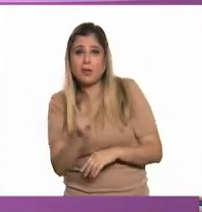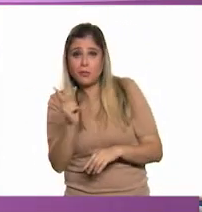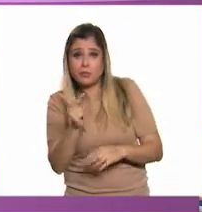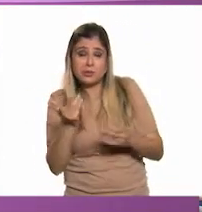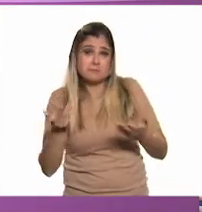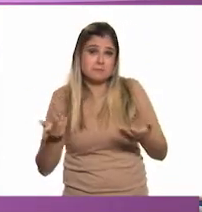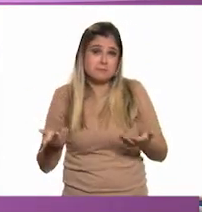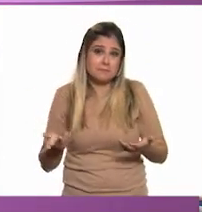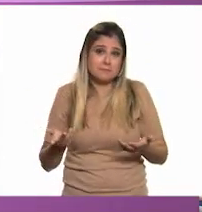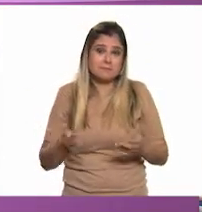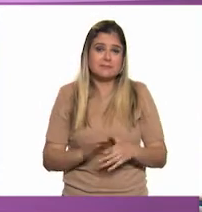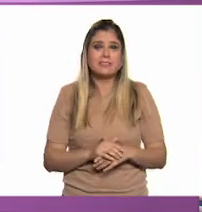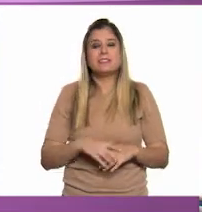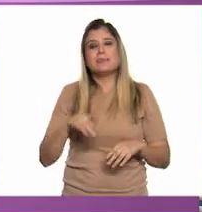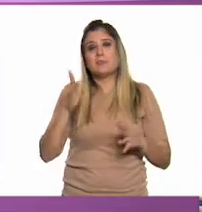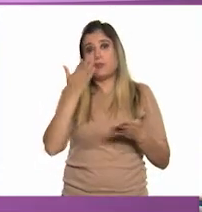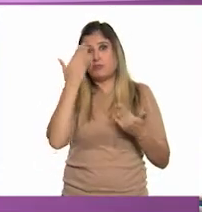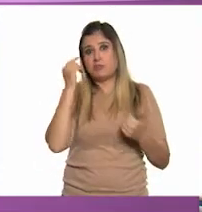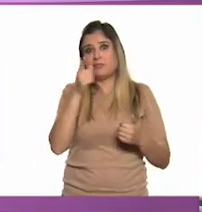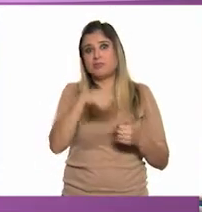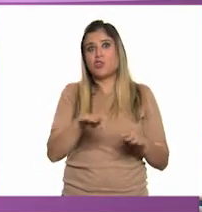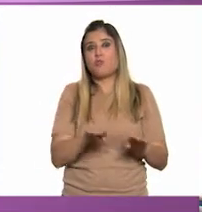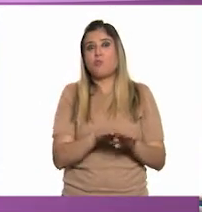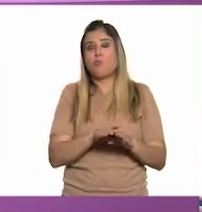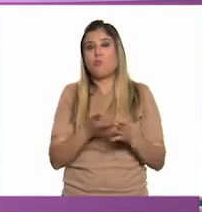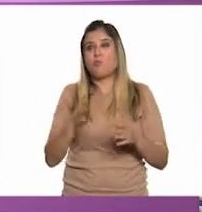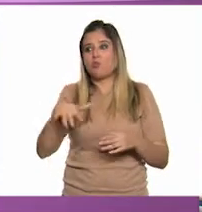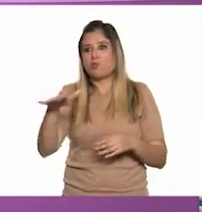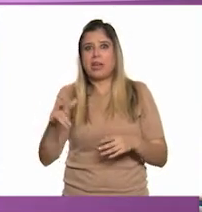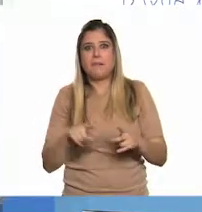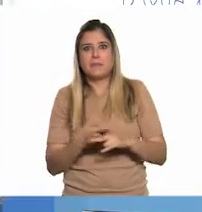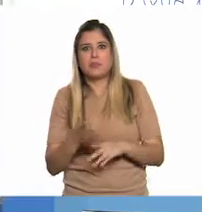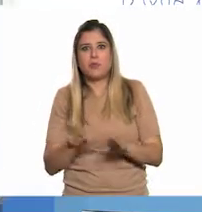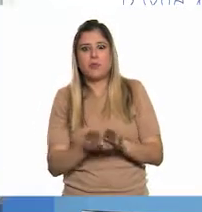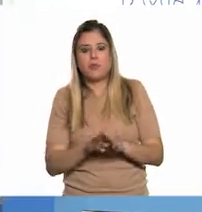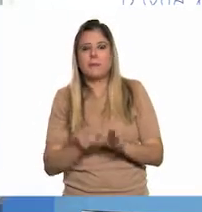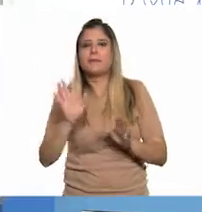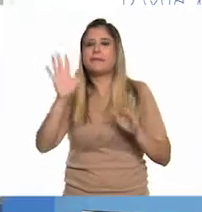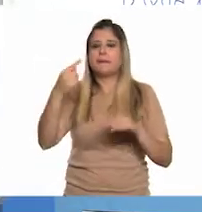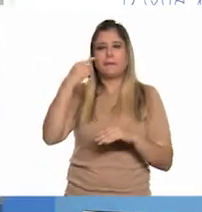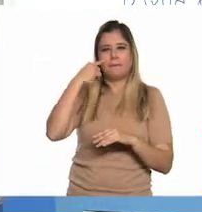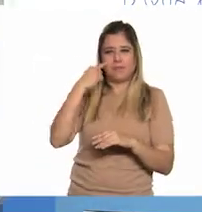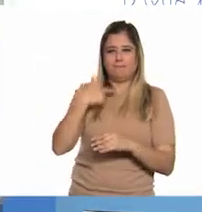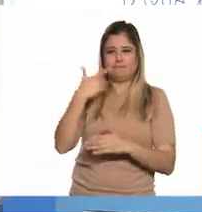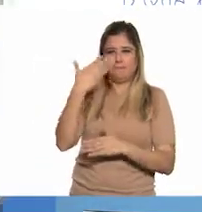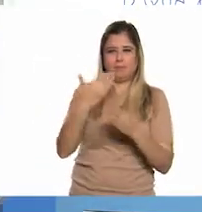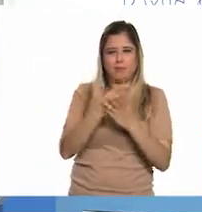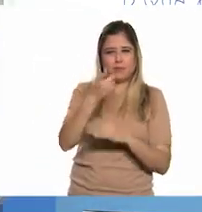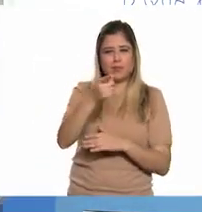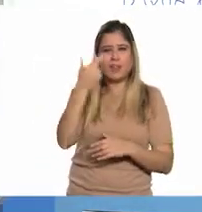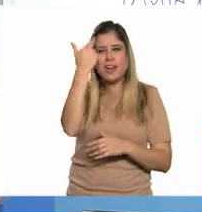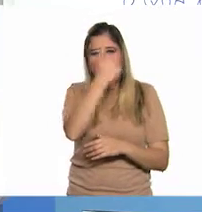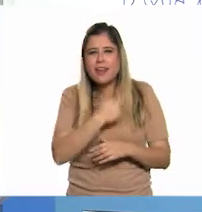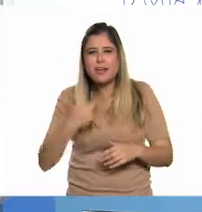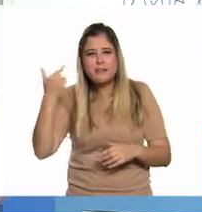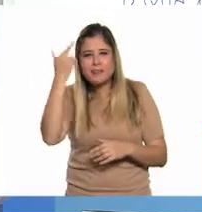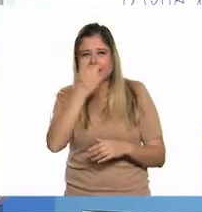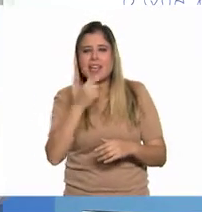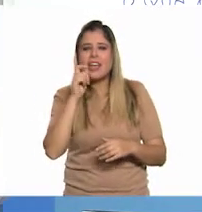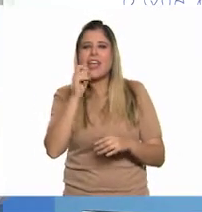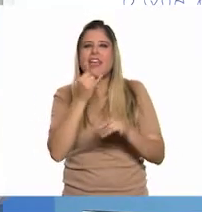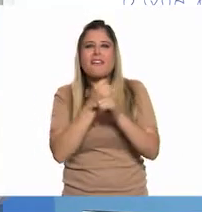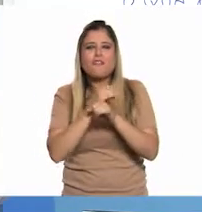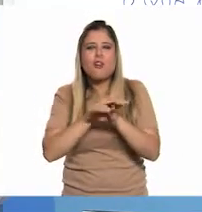pero, pues, eso sí, no sé de qué manera comenzamos a buscar. Fíjense bien. Les propongo que revisemos un poco de